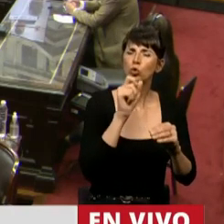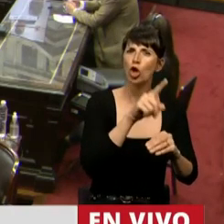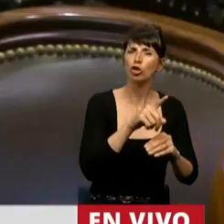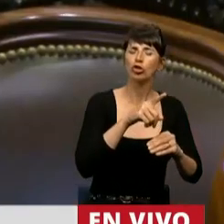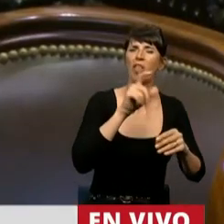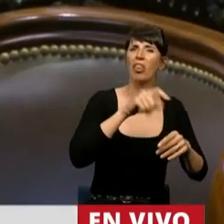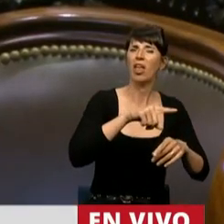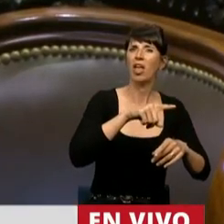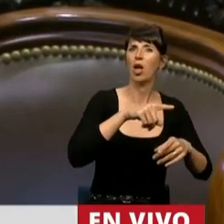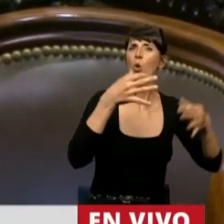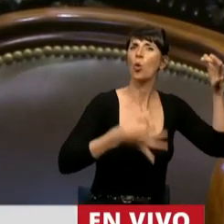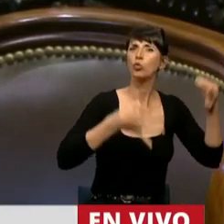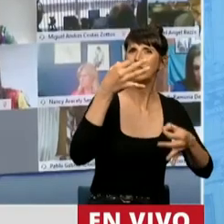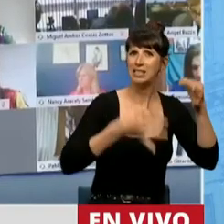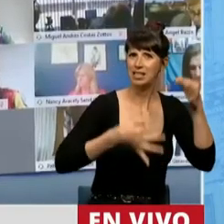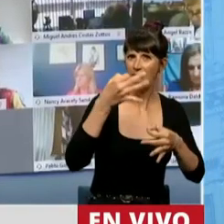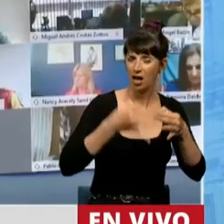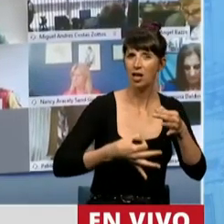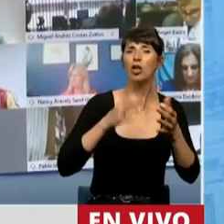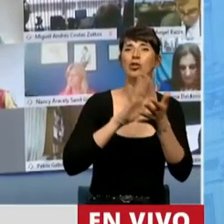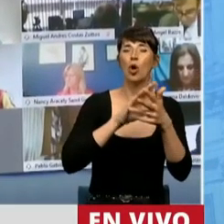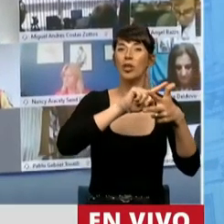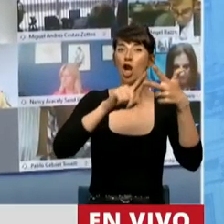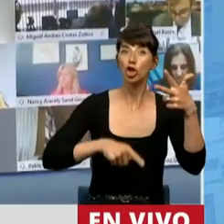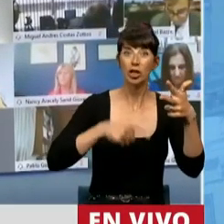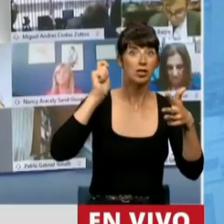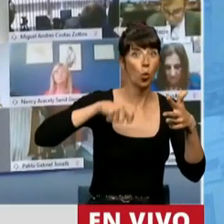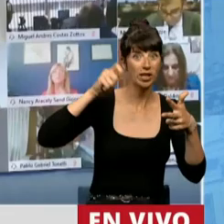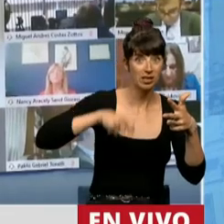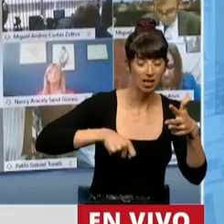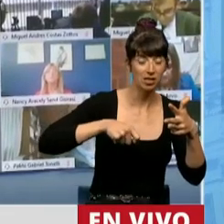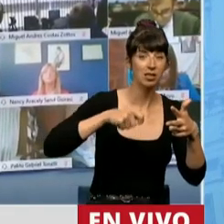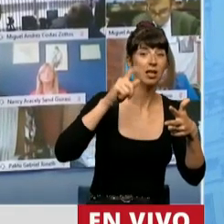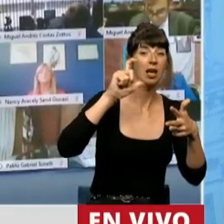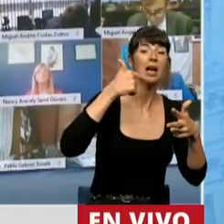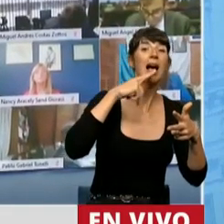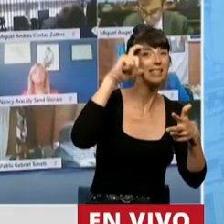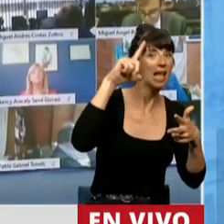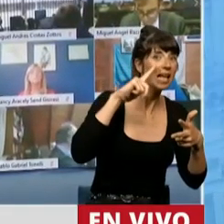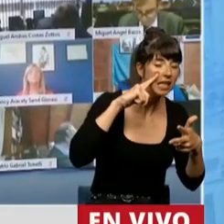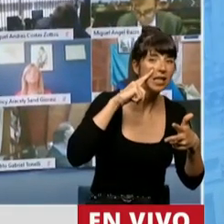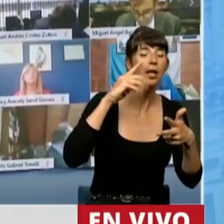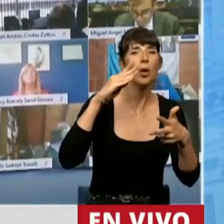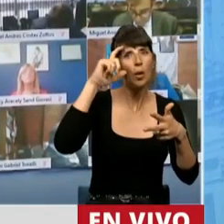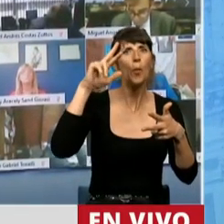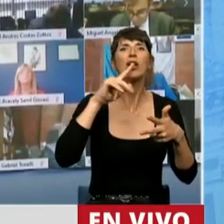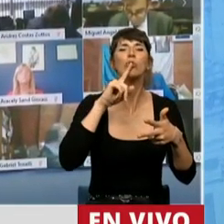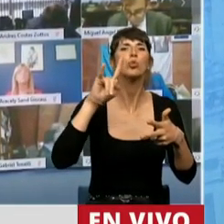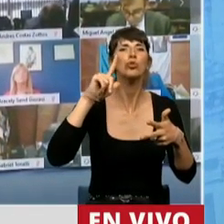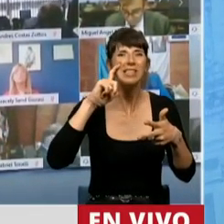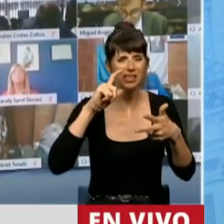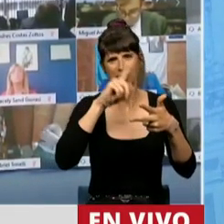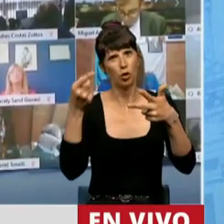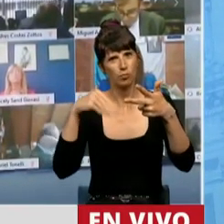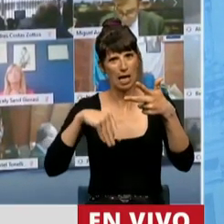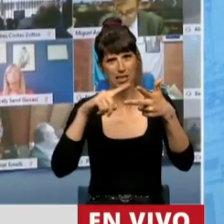de los magistrados, en el caso de los magistrados Bluglia, Bertuzzi y Castelli. No quiero generar ningún debate, en todo caso